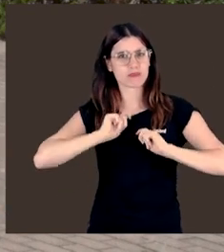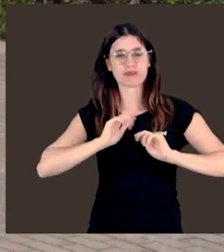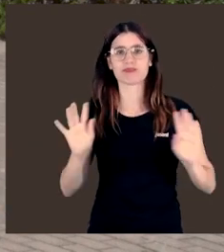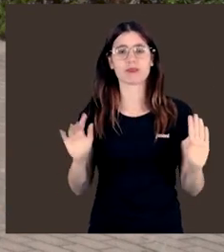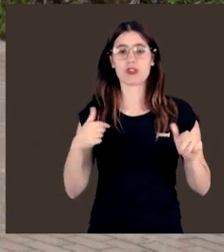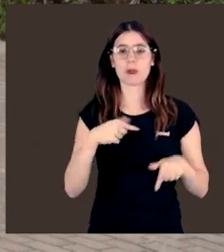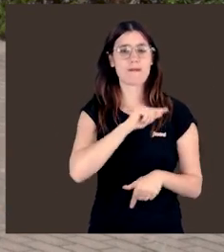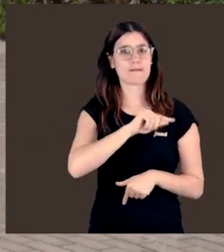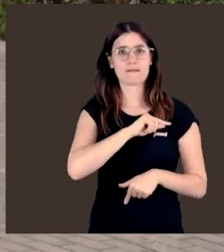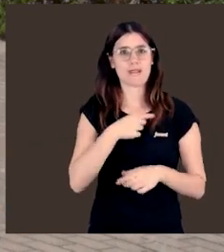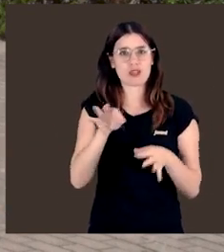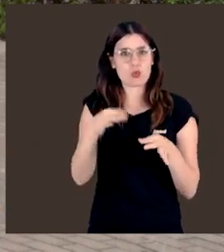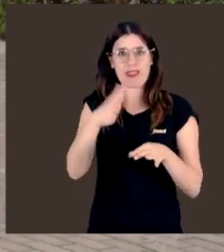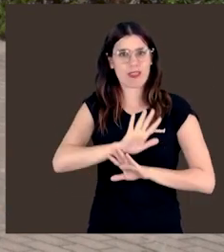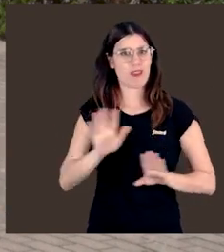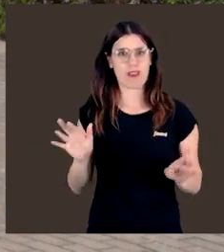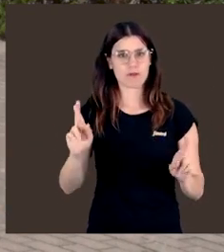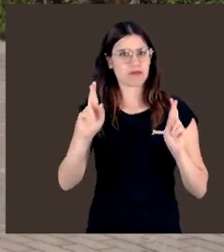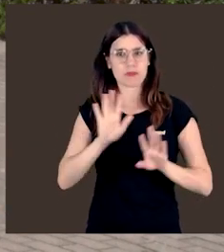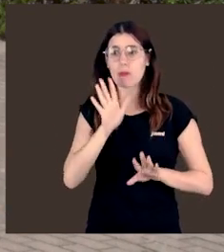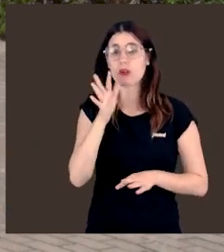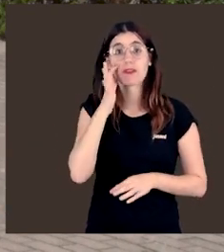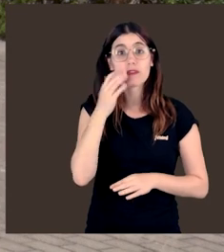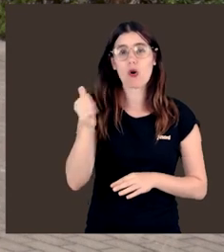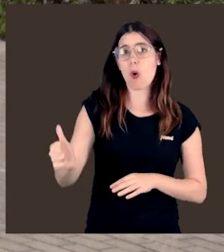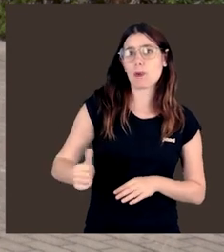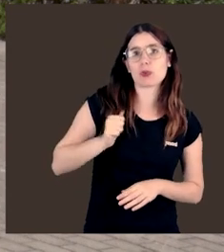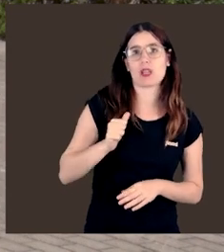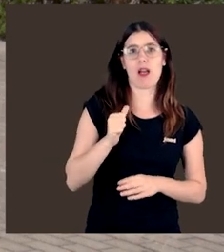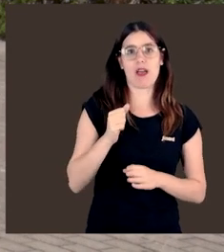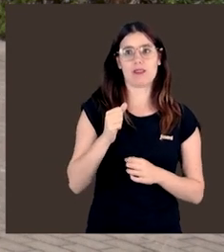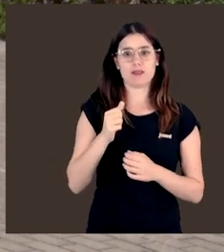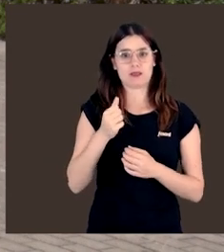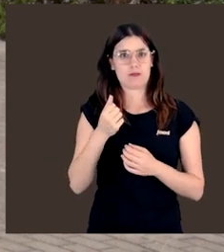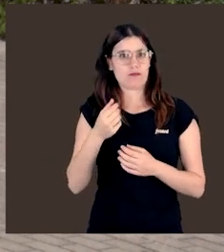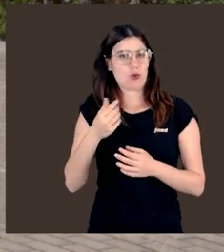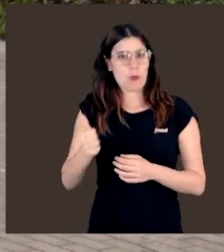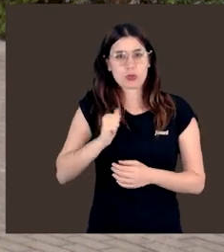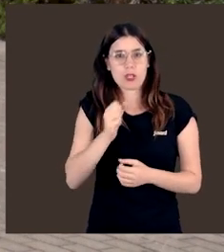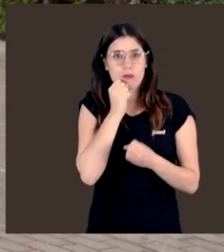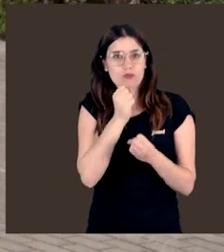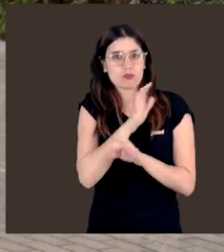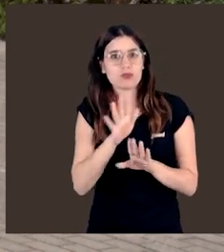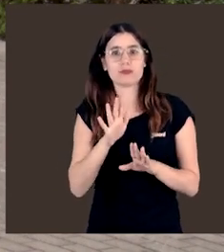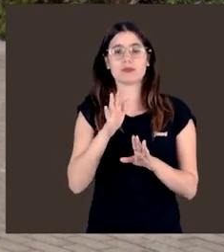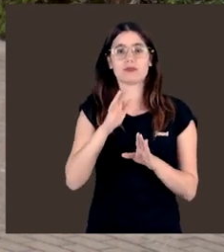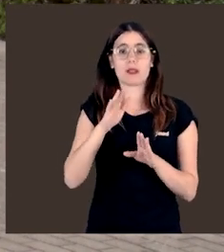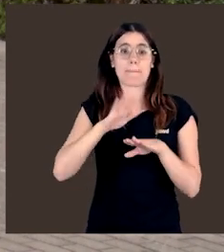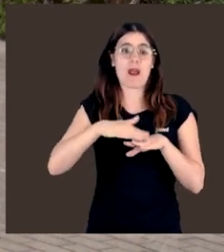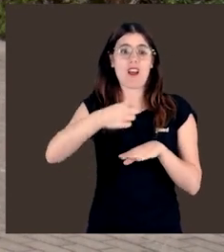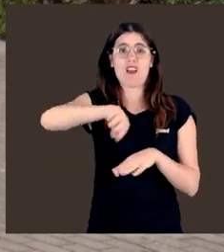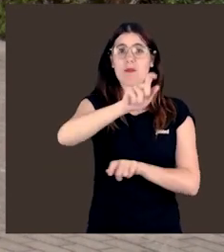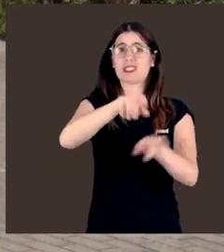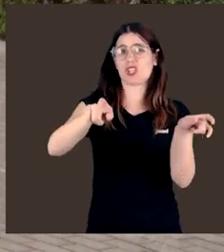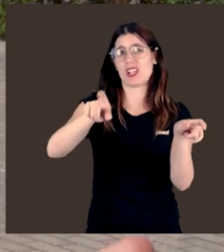que corría. Y yo me siento afortunada porque pienso que es una oportunidad, tanto para mí, en mi caso,